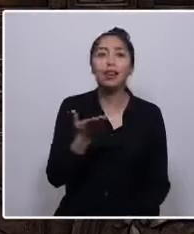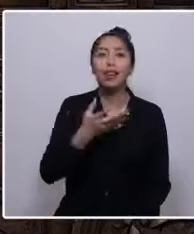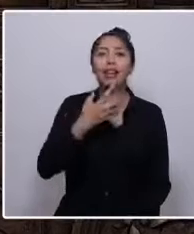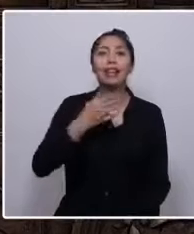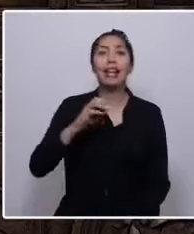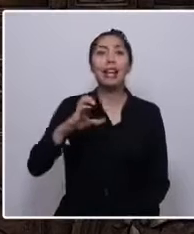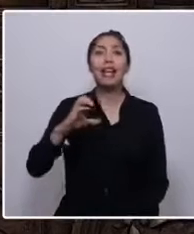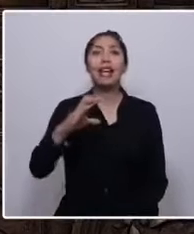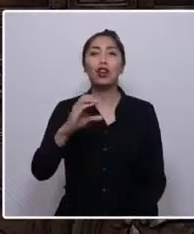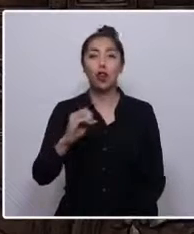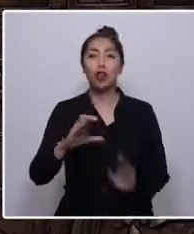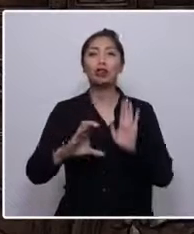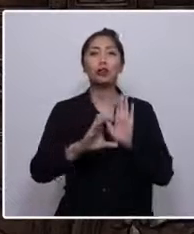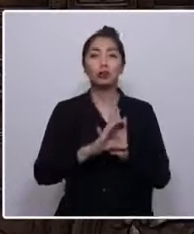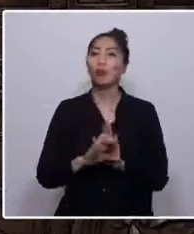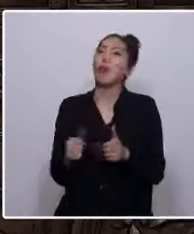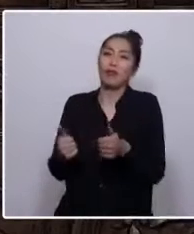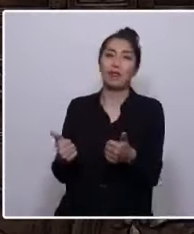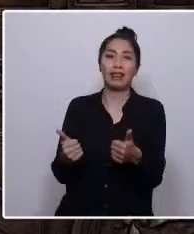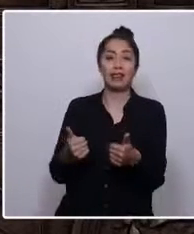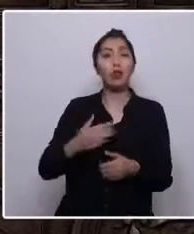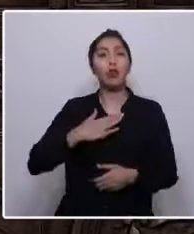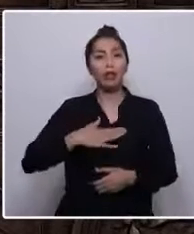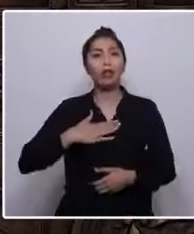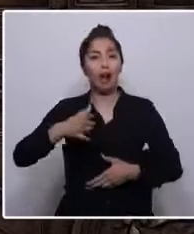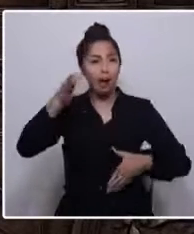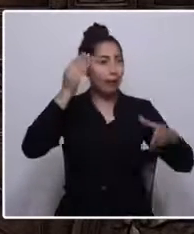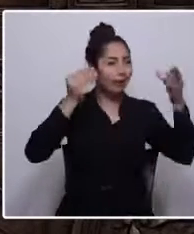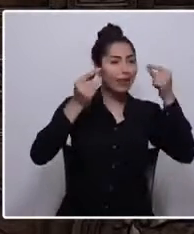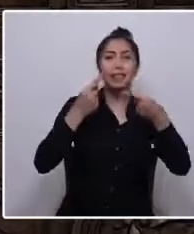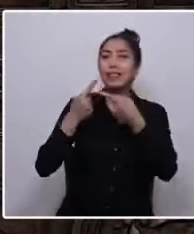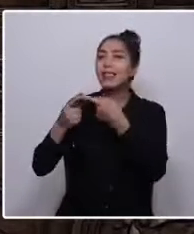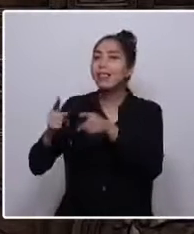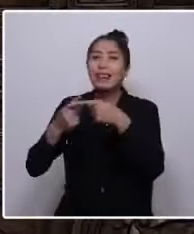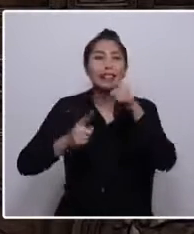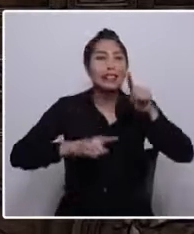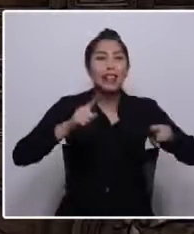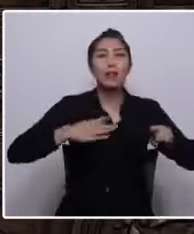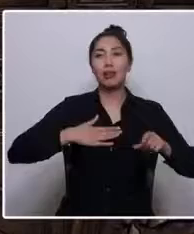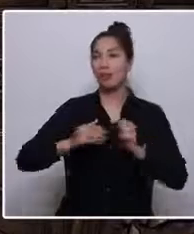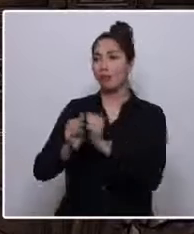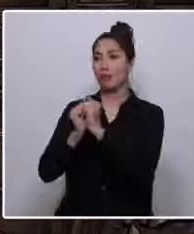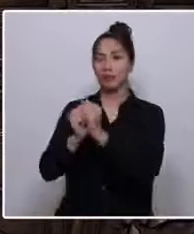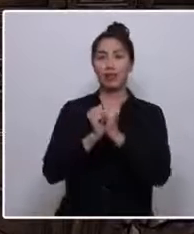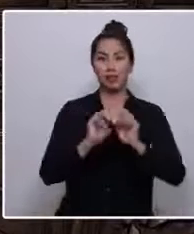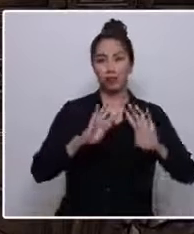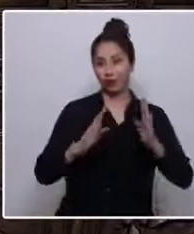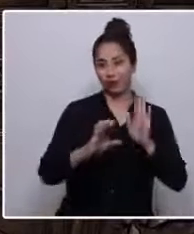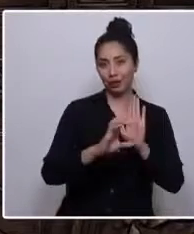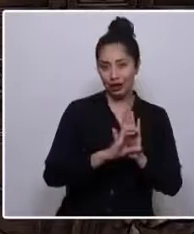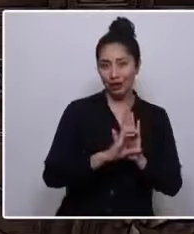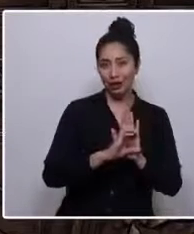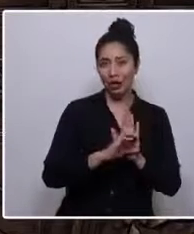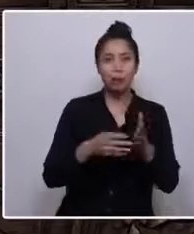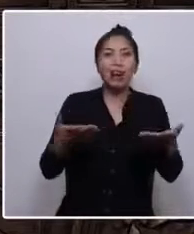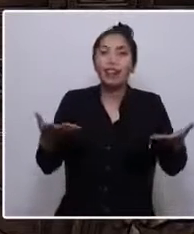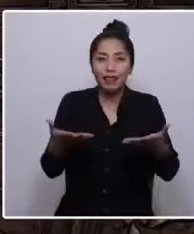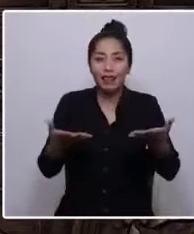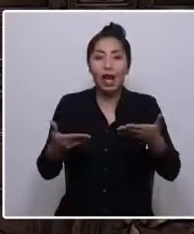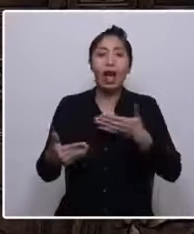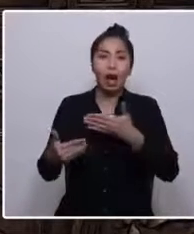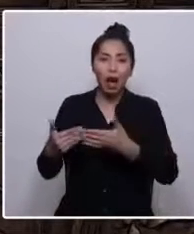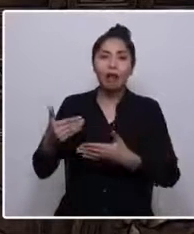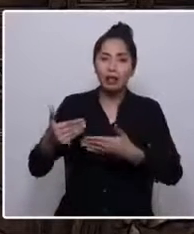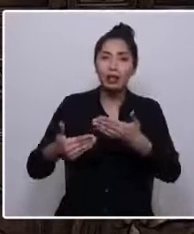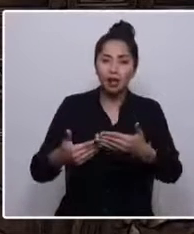Muy bien. Quiero aprender de la diversidad de mis compañeras y compañeros convencionales para avanzar en un proceso